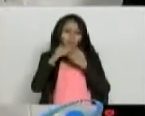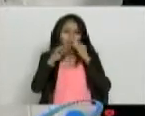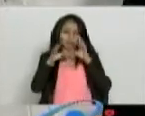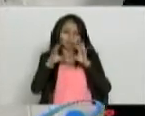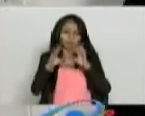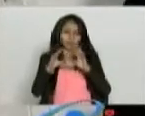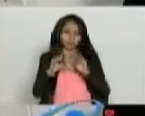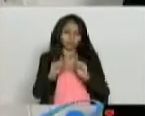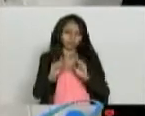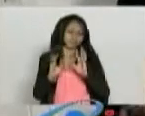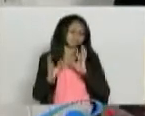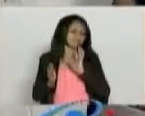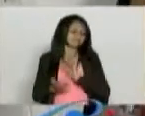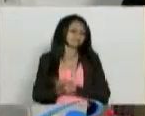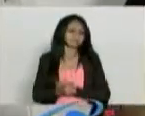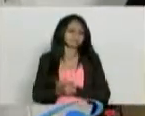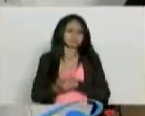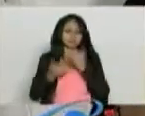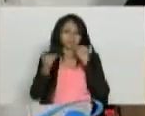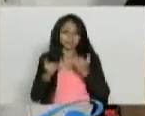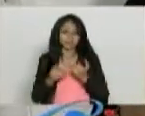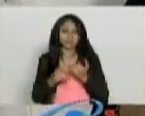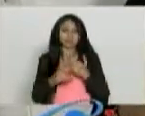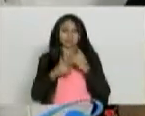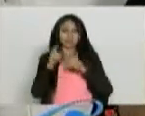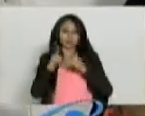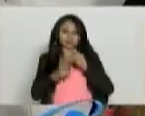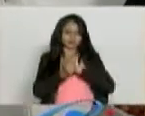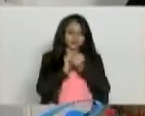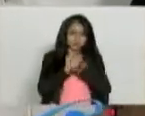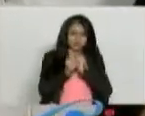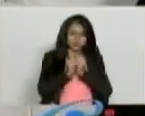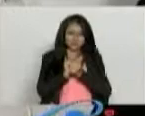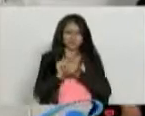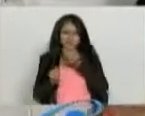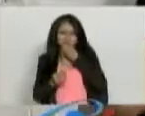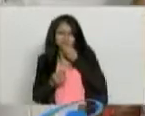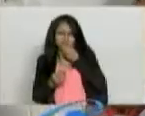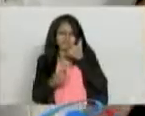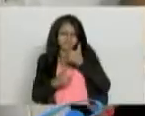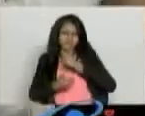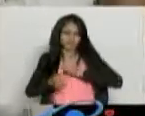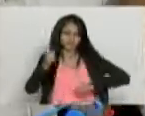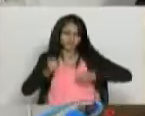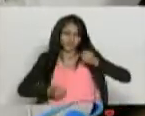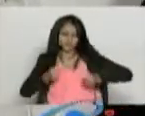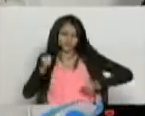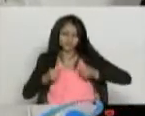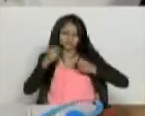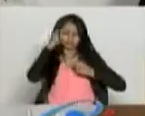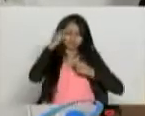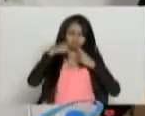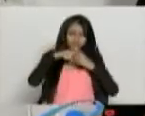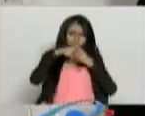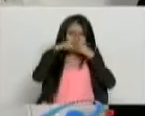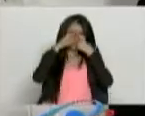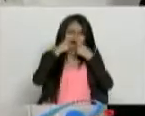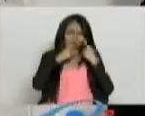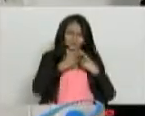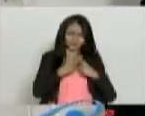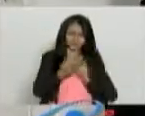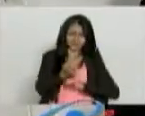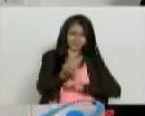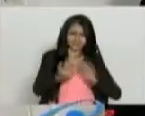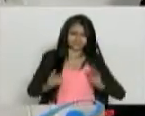Esa es la realidad. ¿Que se acaban menos los que hacen ejercicio, comen bien, hacen deporte, tienen actitud mental positiva y todo eso?